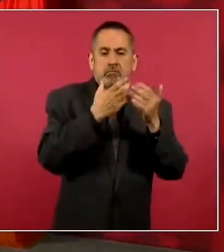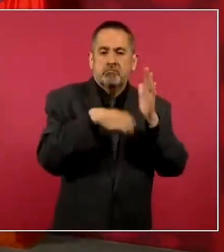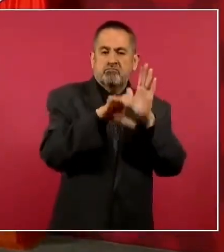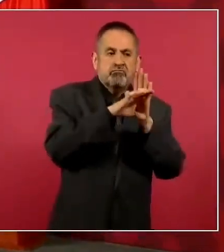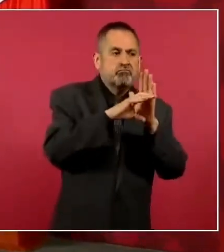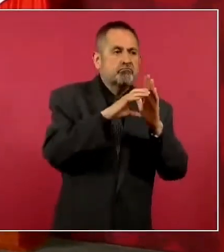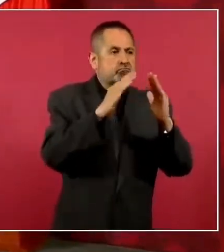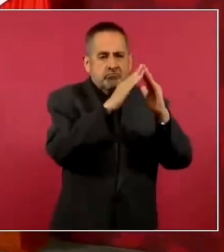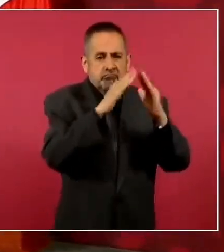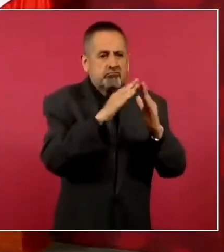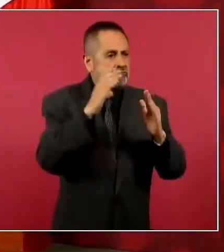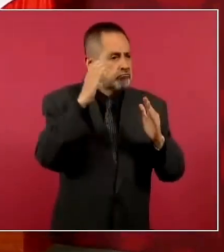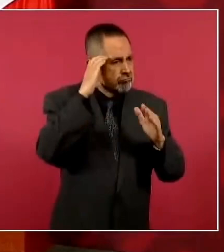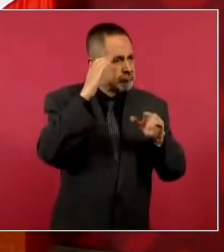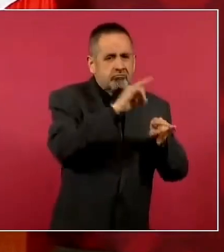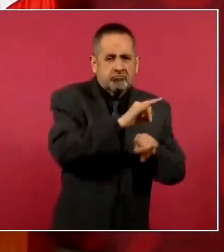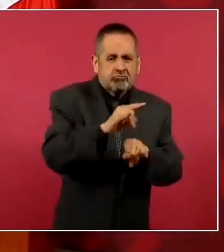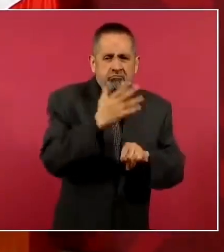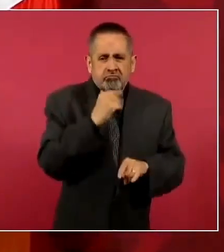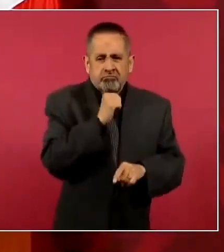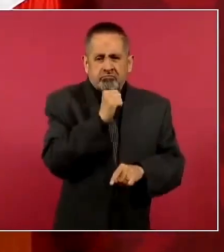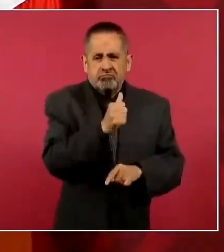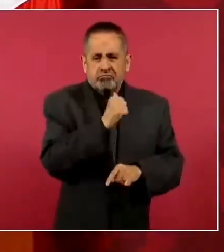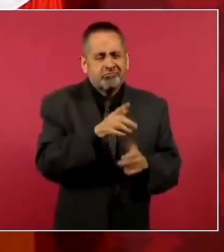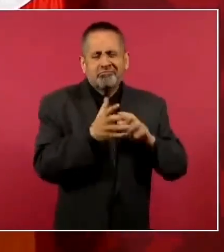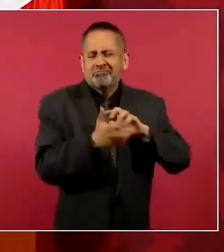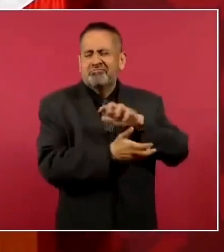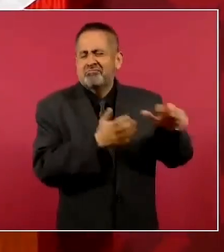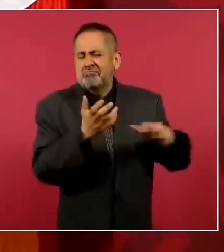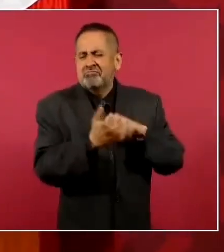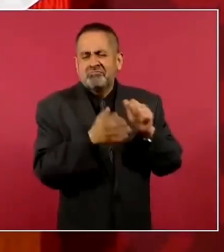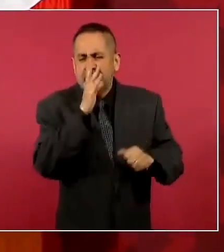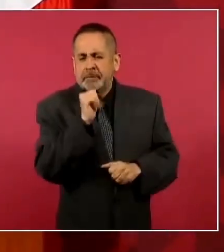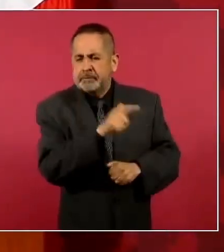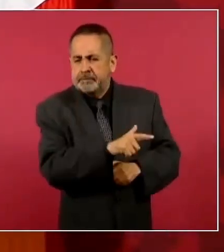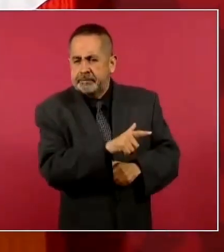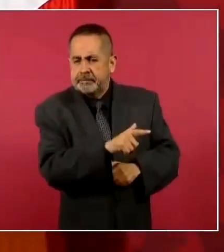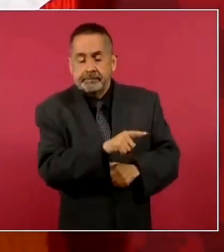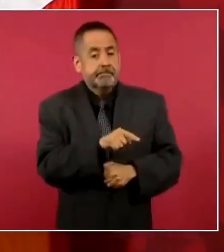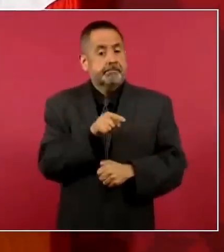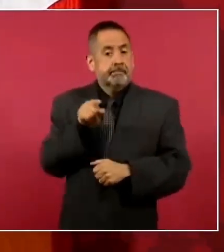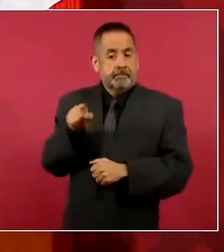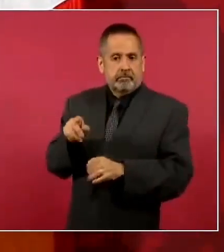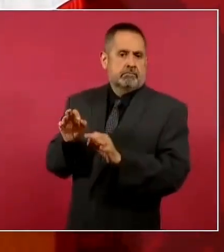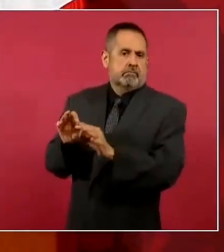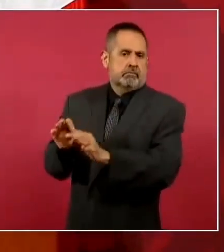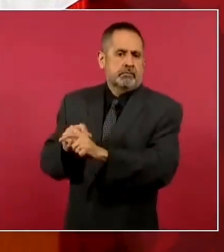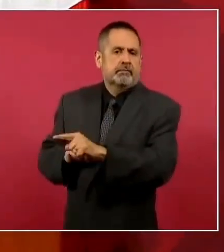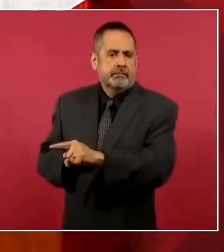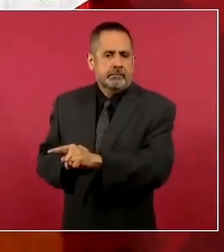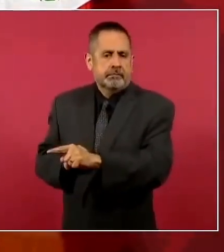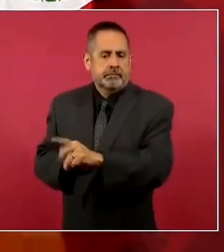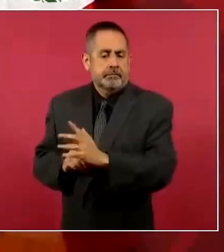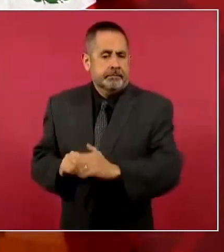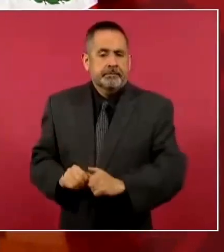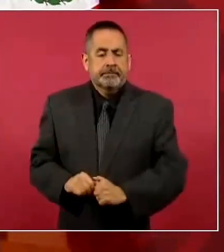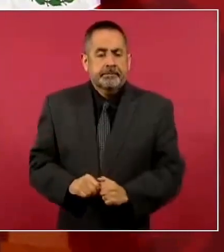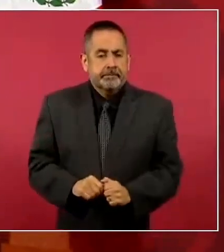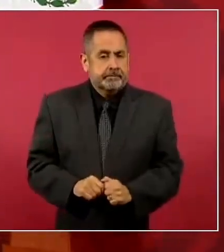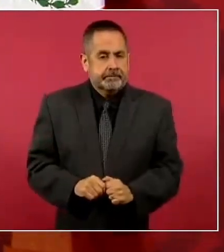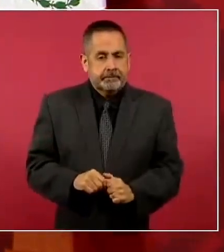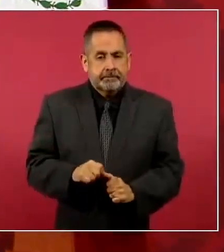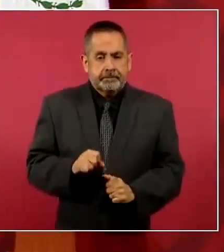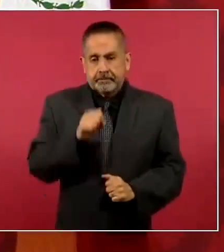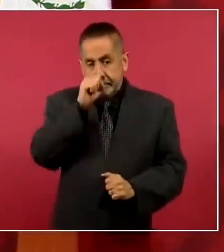era un desorden completo. Y